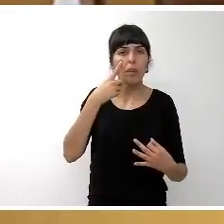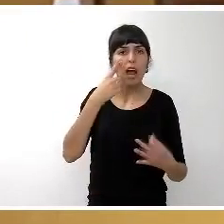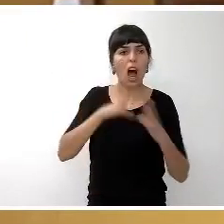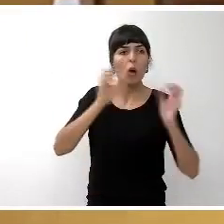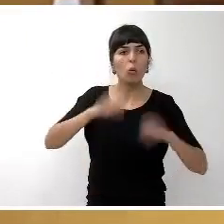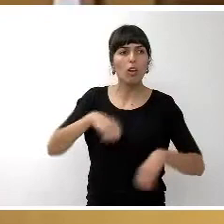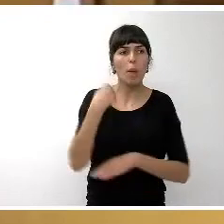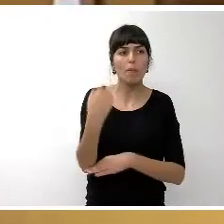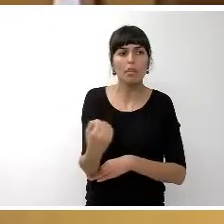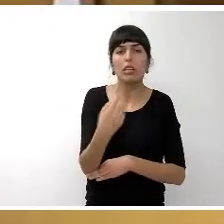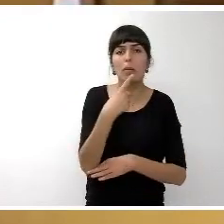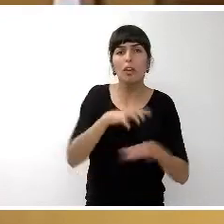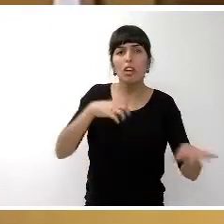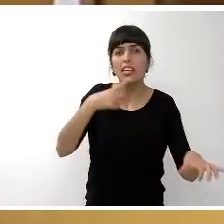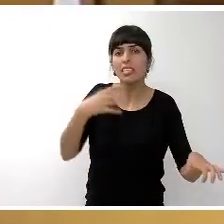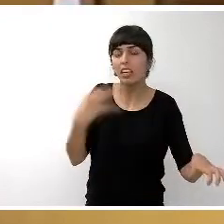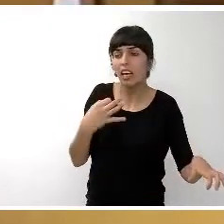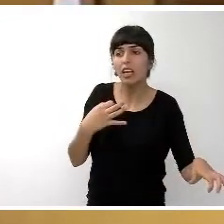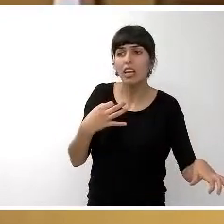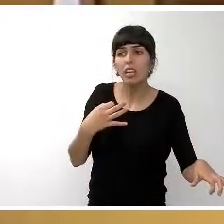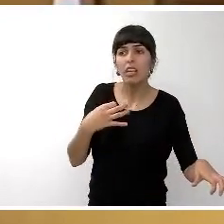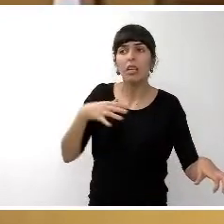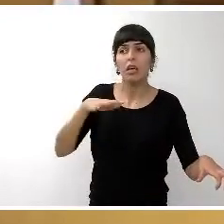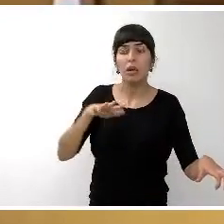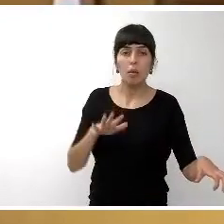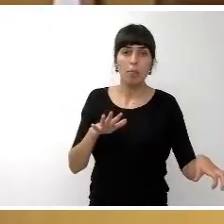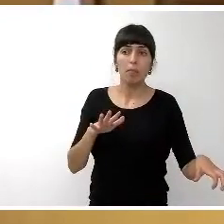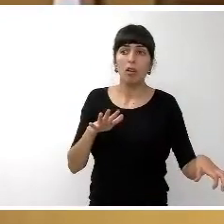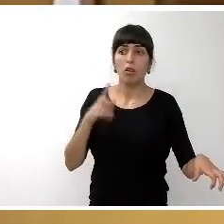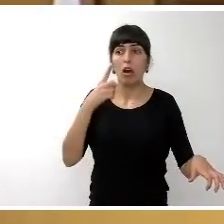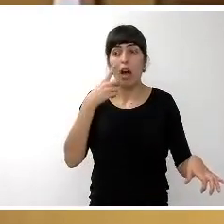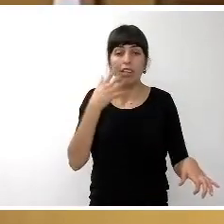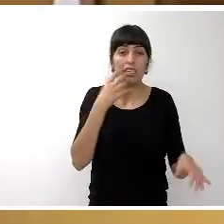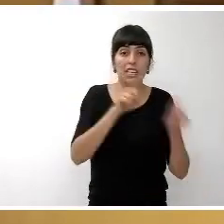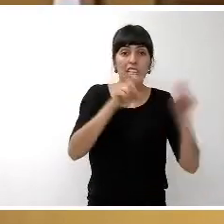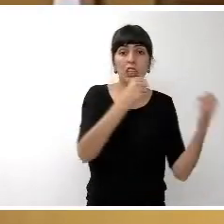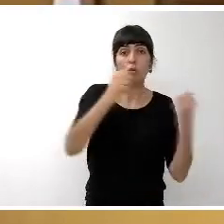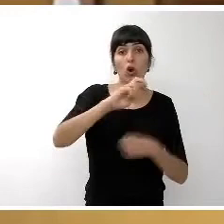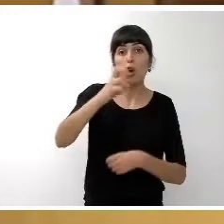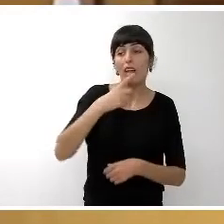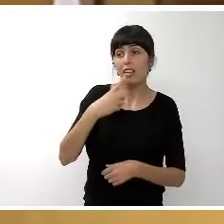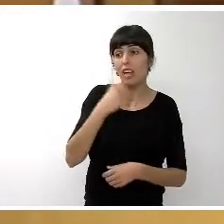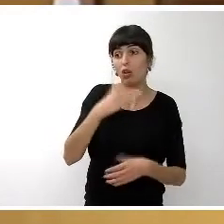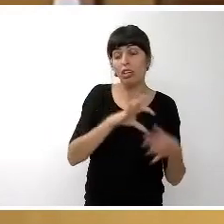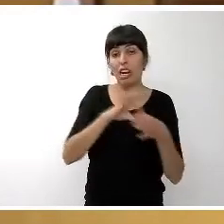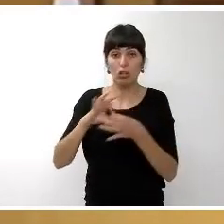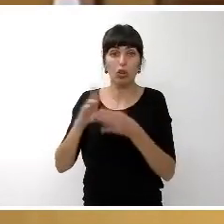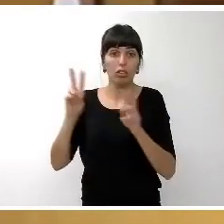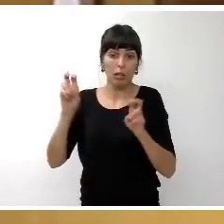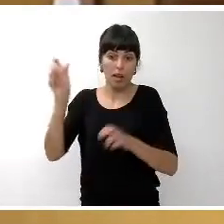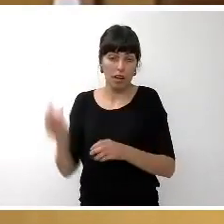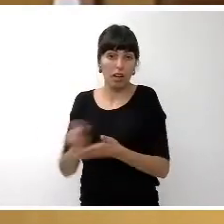pero adherirnos a la petición que haga alguna otra institución en favor de Eduardo Galeano, si existiera como